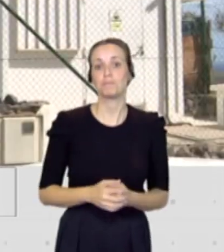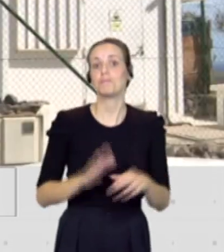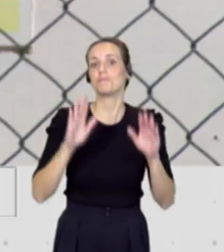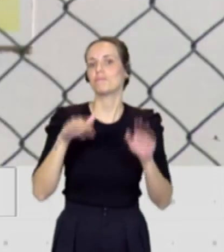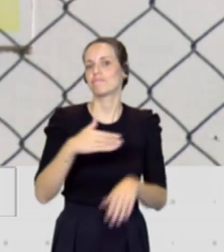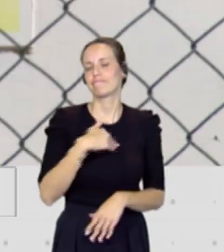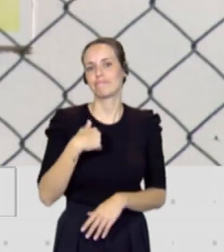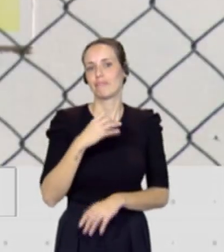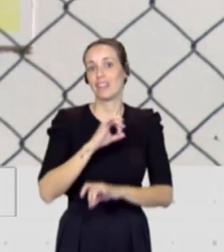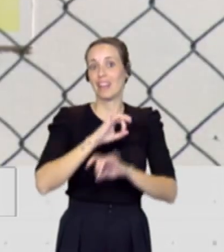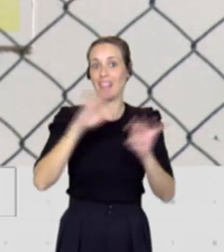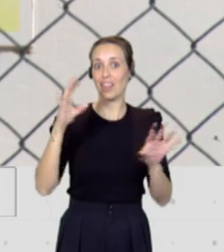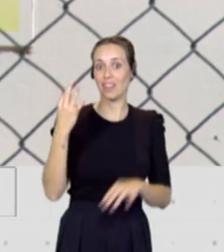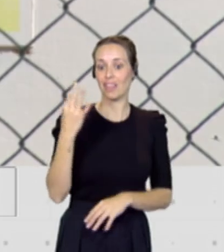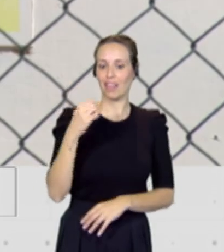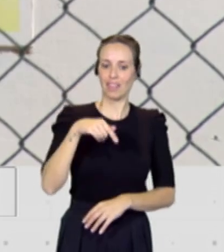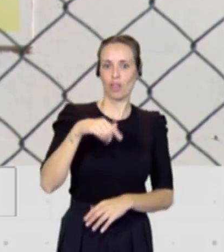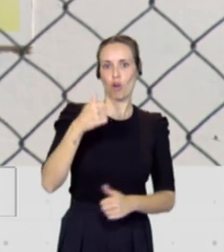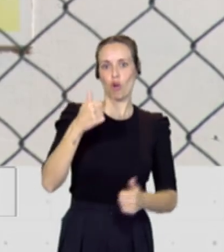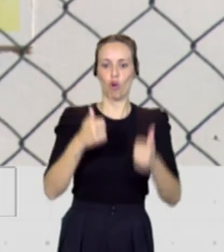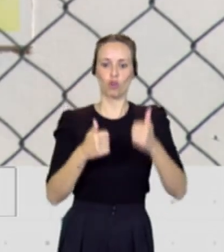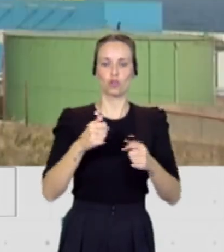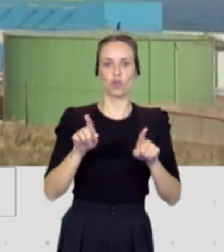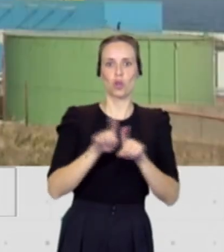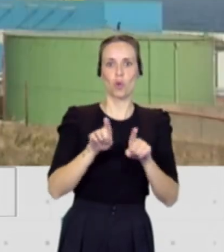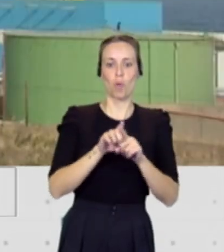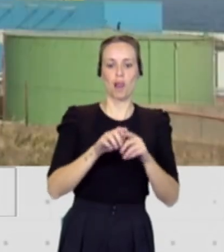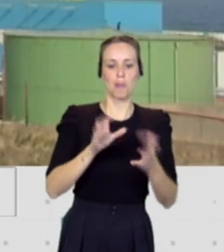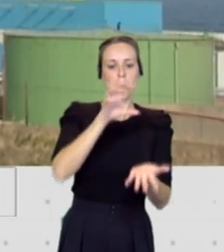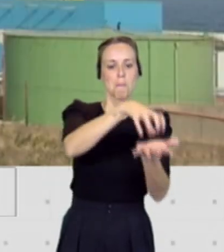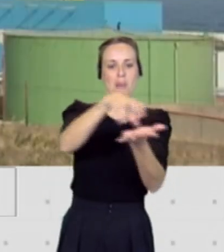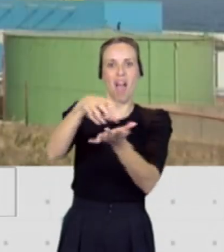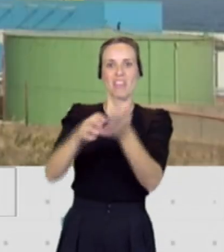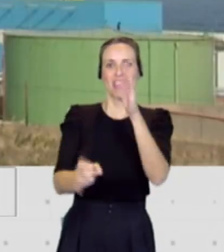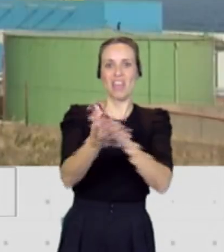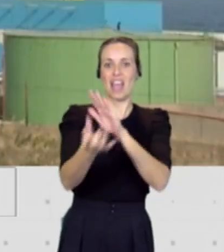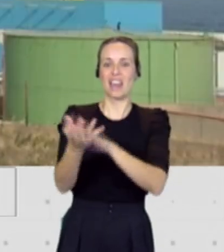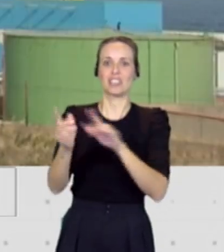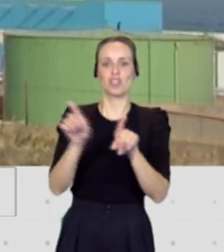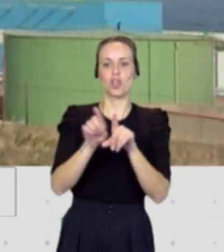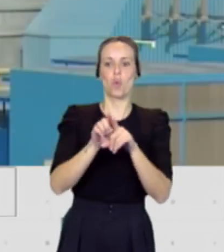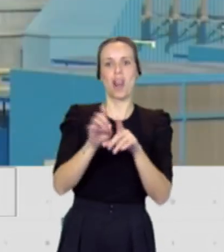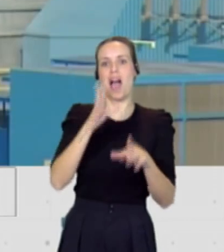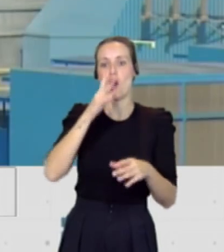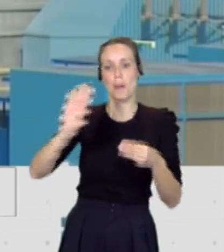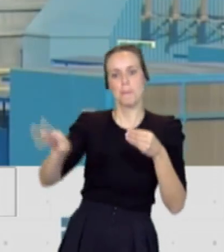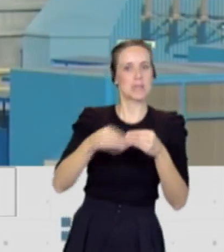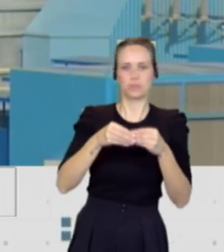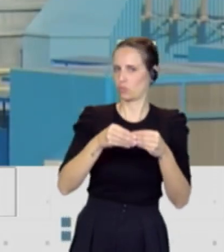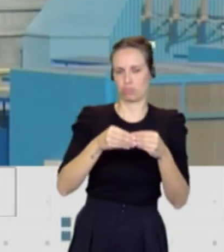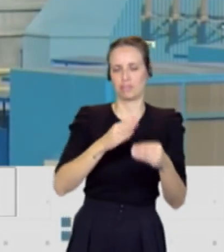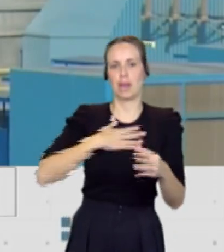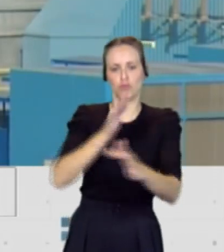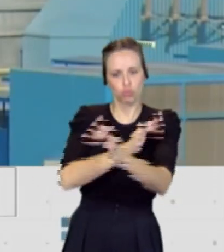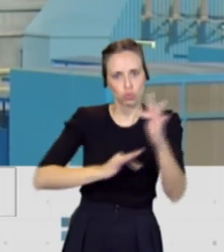que este concurso no viene a sumarse a las actuales plantas de generación, sino que viene a sustituirlas, a establecer nuevas centrales